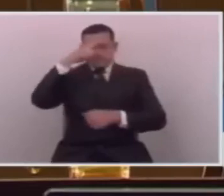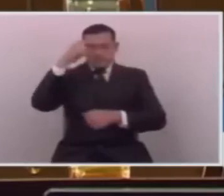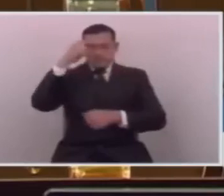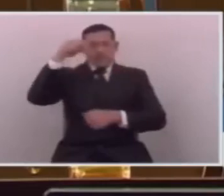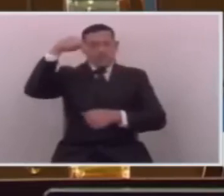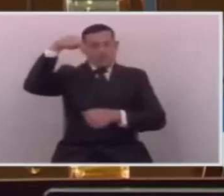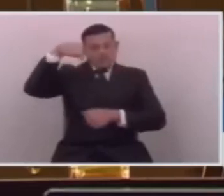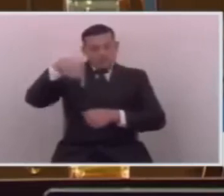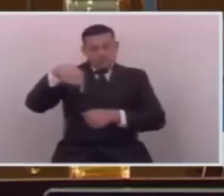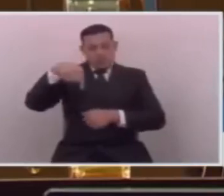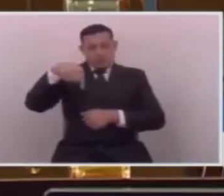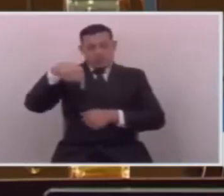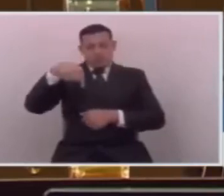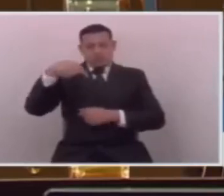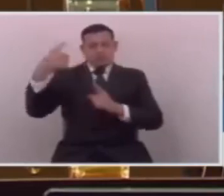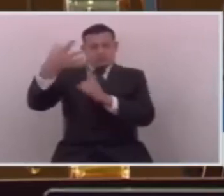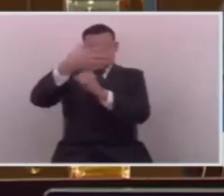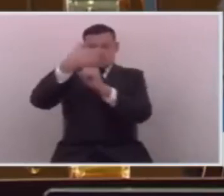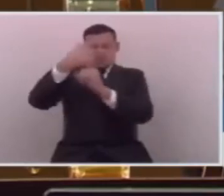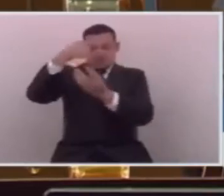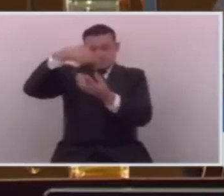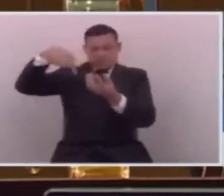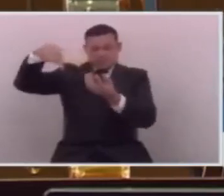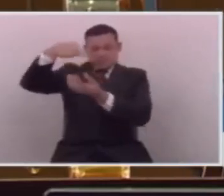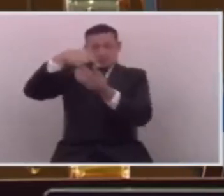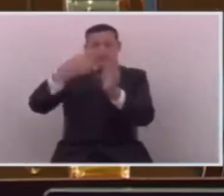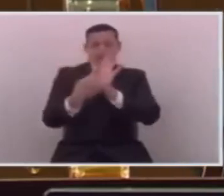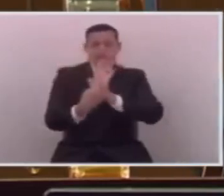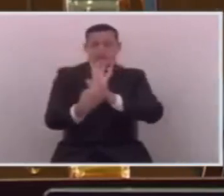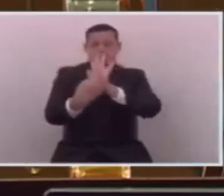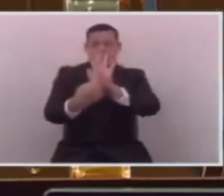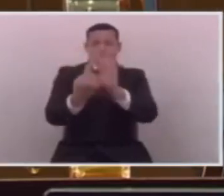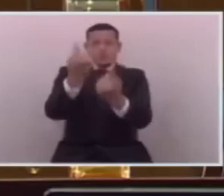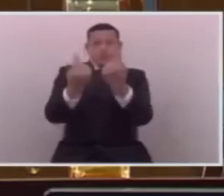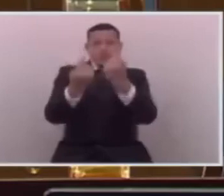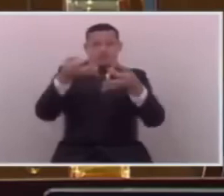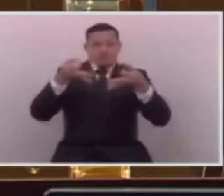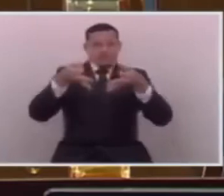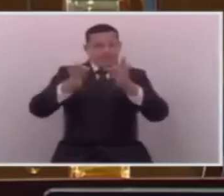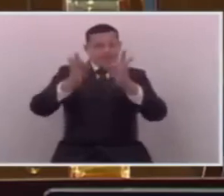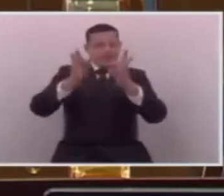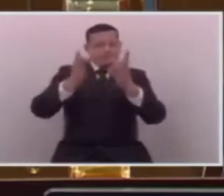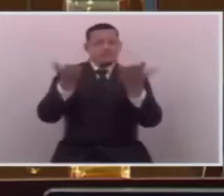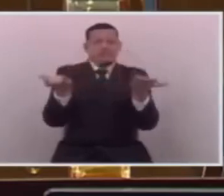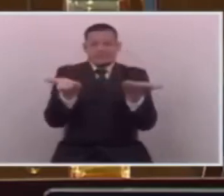Ahora ha llegado el turno de ustedes de demostrar de qué manera están hechos.